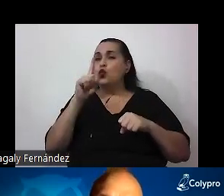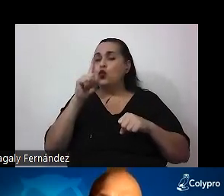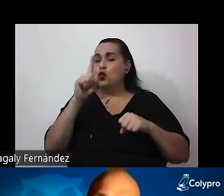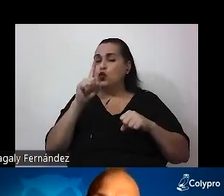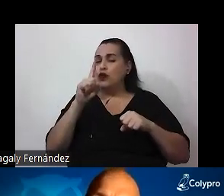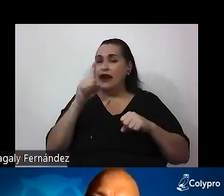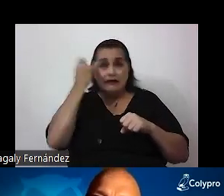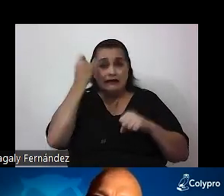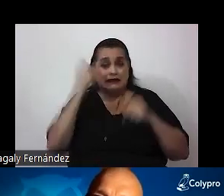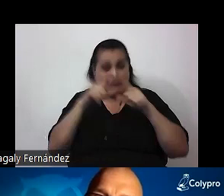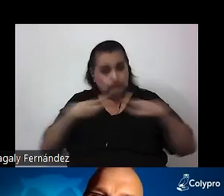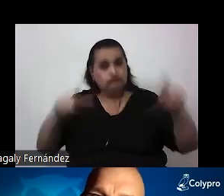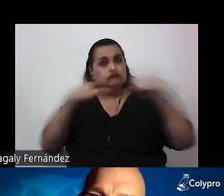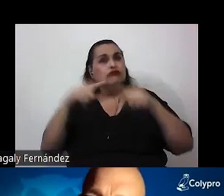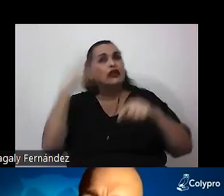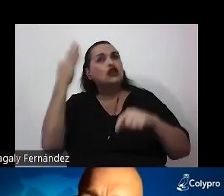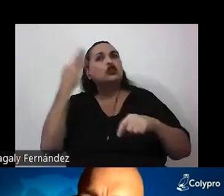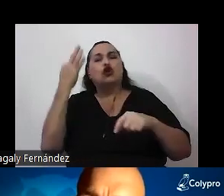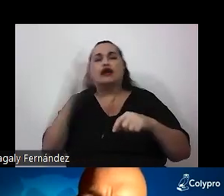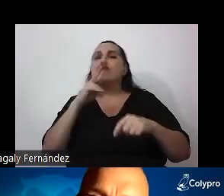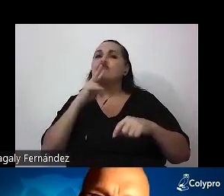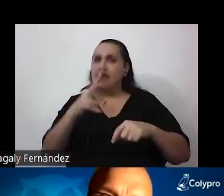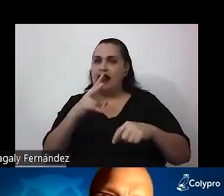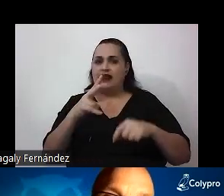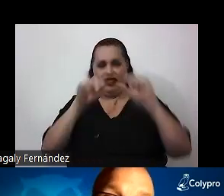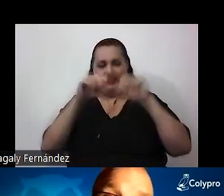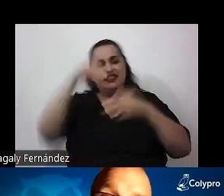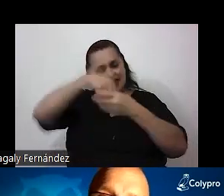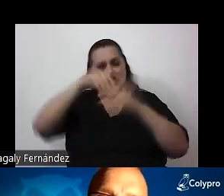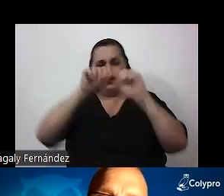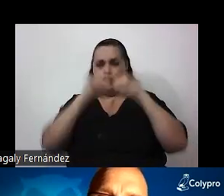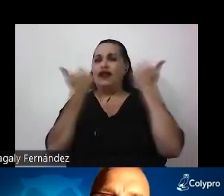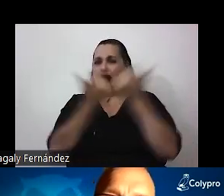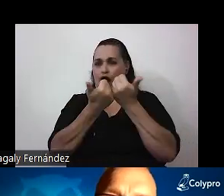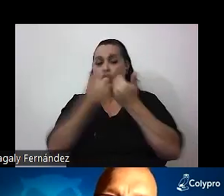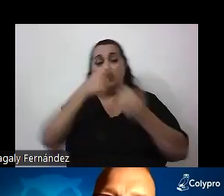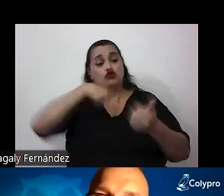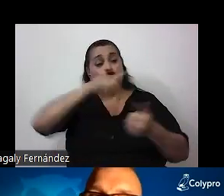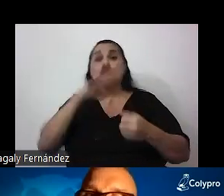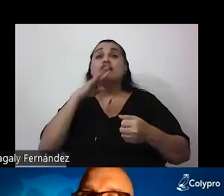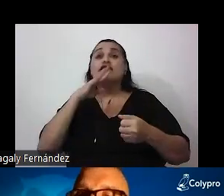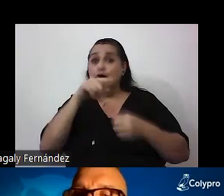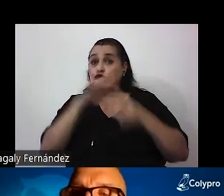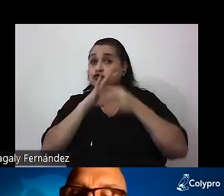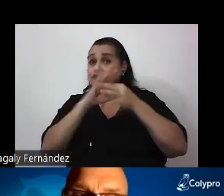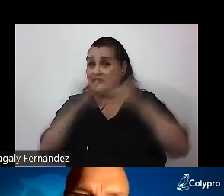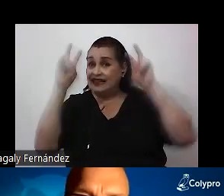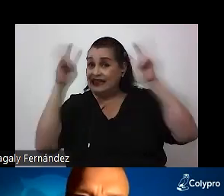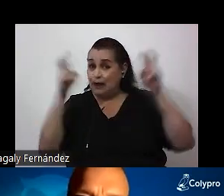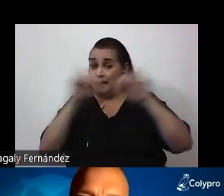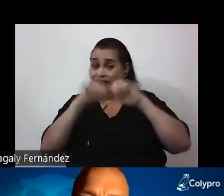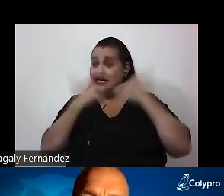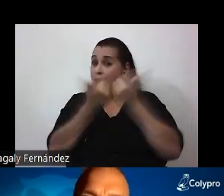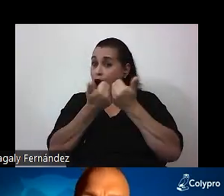Y esto tiene que ser una realidad en el aula. O sea, cuando tratamos estos temas en el aula, tiene que ser explícito